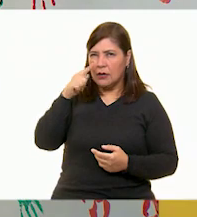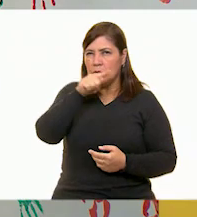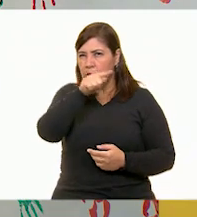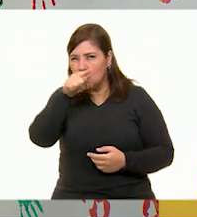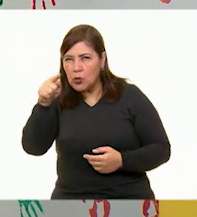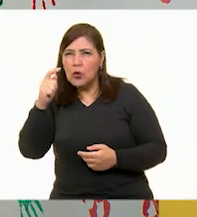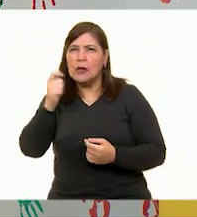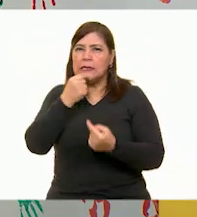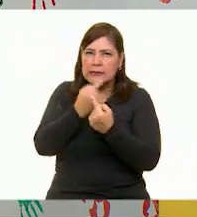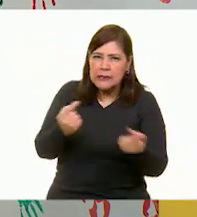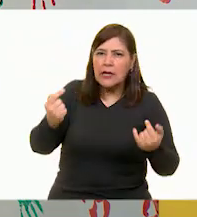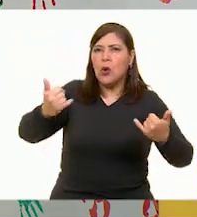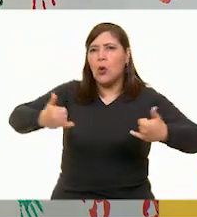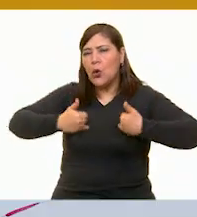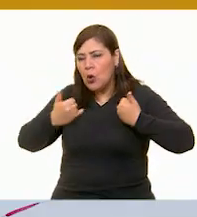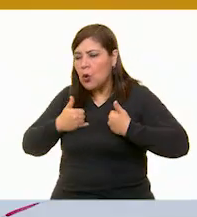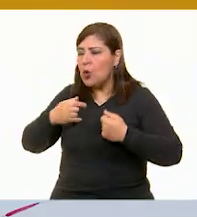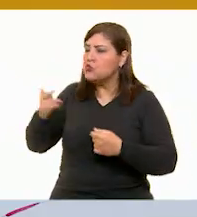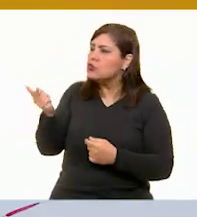¿qué acciones se les ocurren?